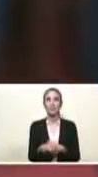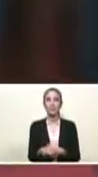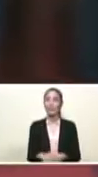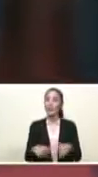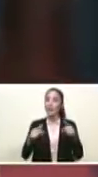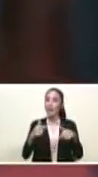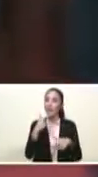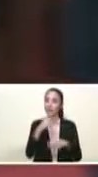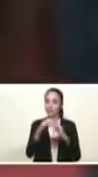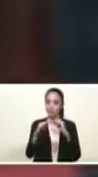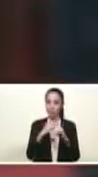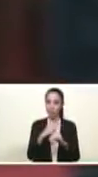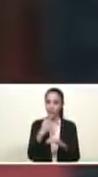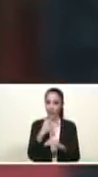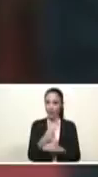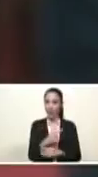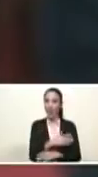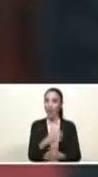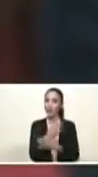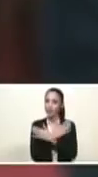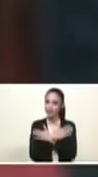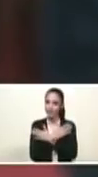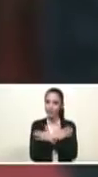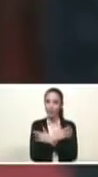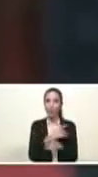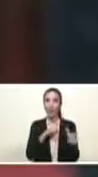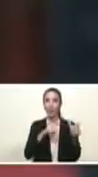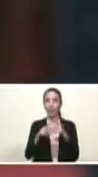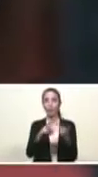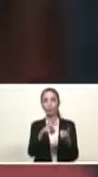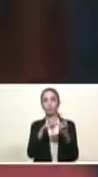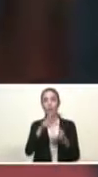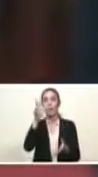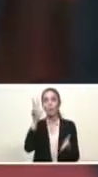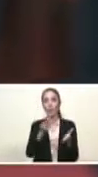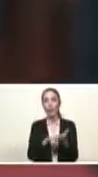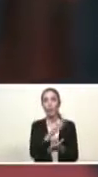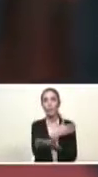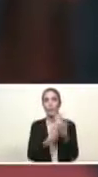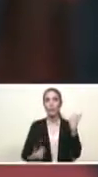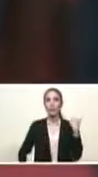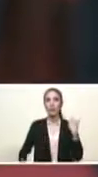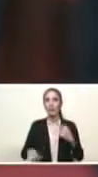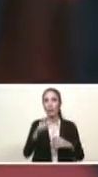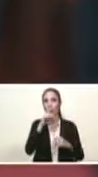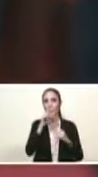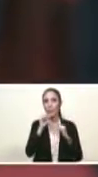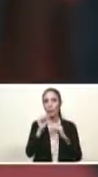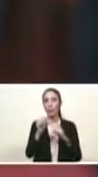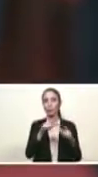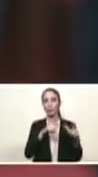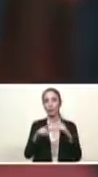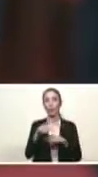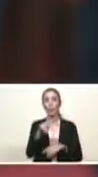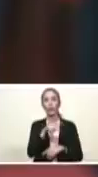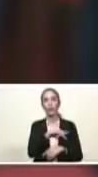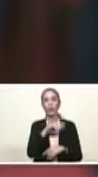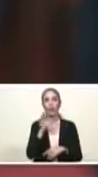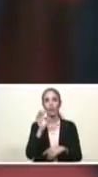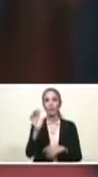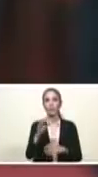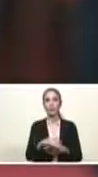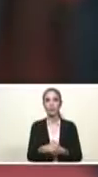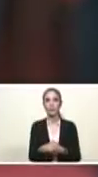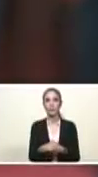felicitaciones. Su solicitud de pensiones ha sido aprobada por el presidente Nicolás Maduro con el carnet de la